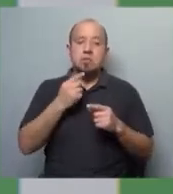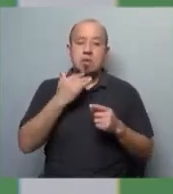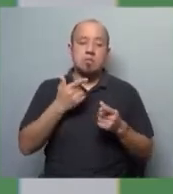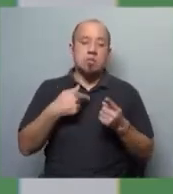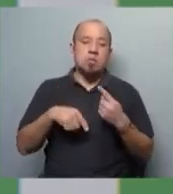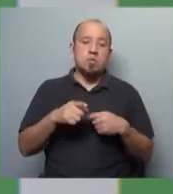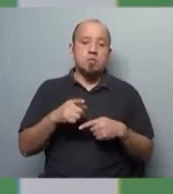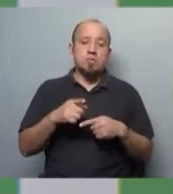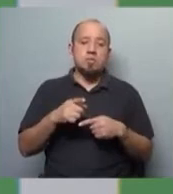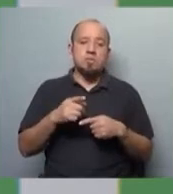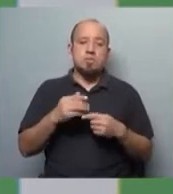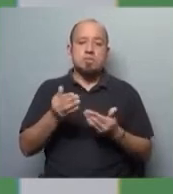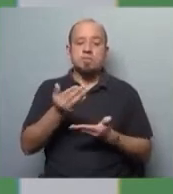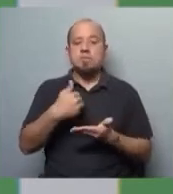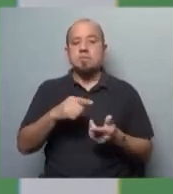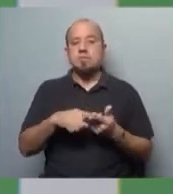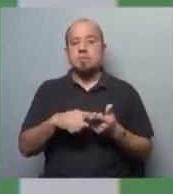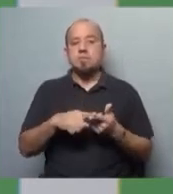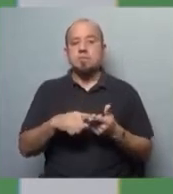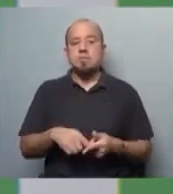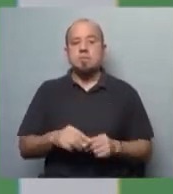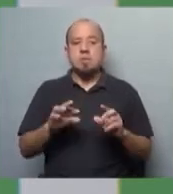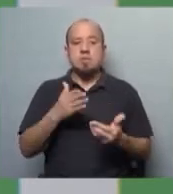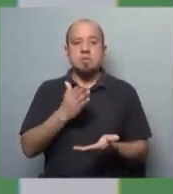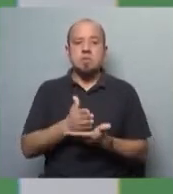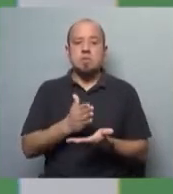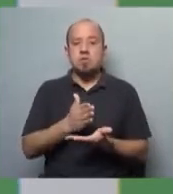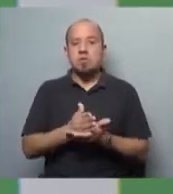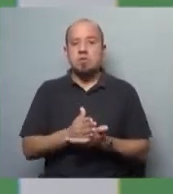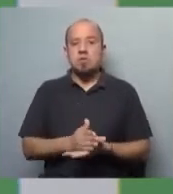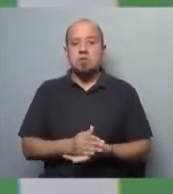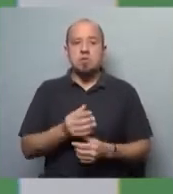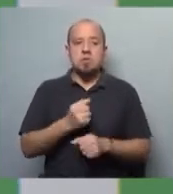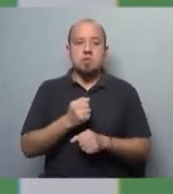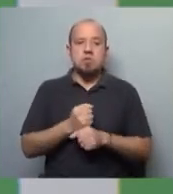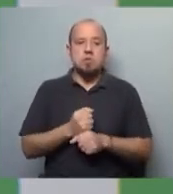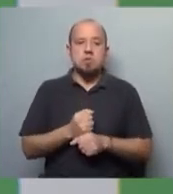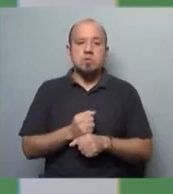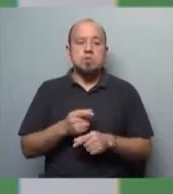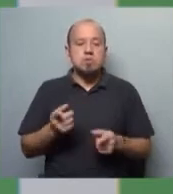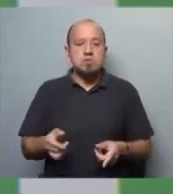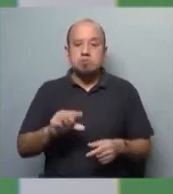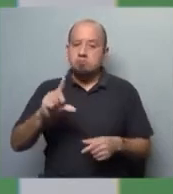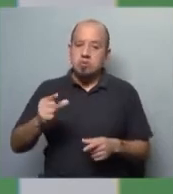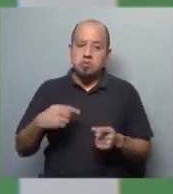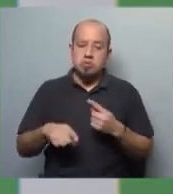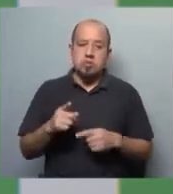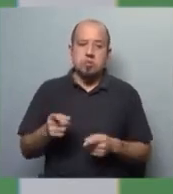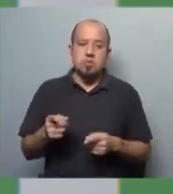y de restricción de la cuestión de los derechos en punto de vista laboral, son menos. Entonces,